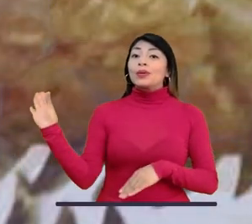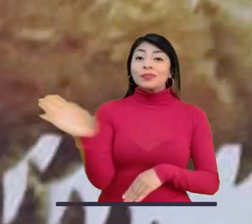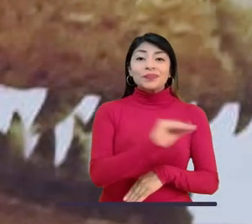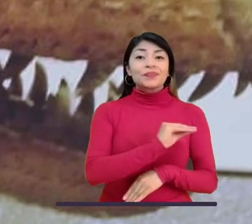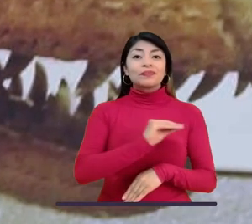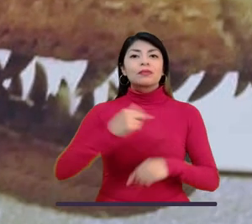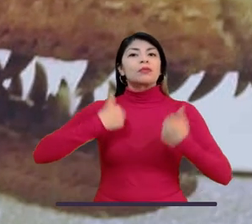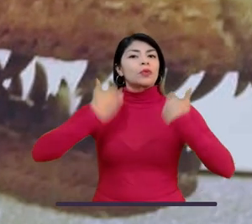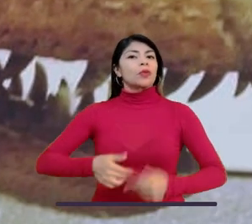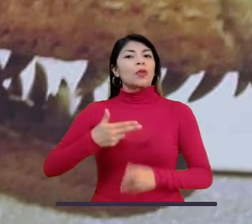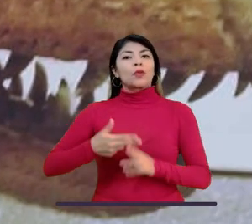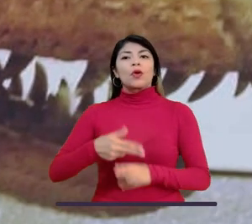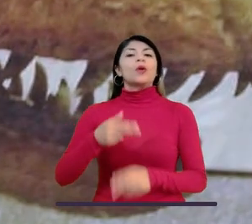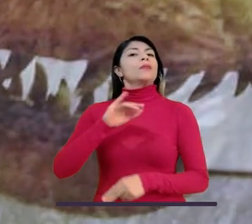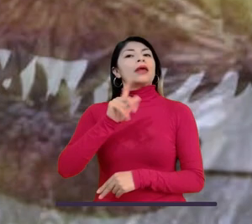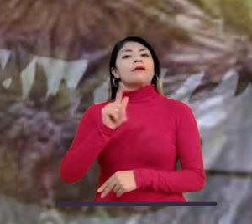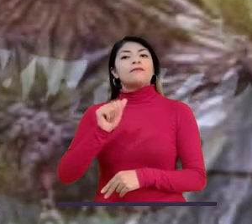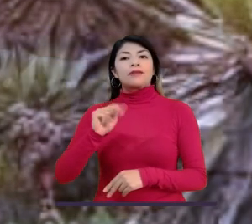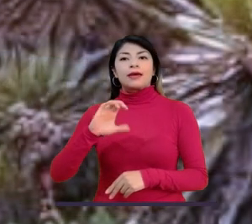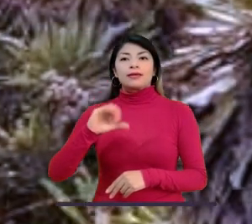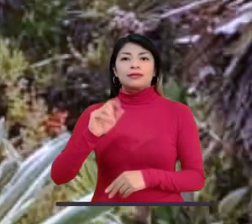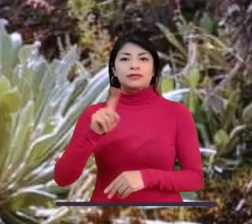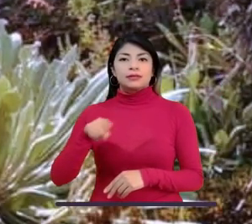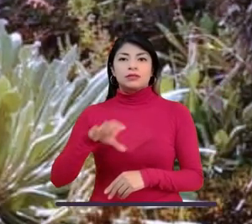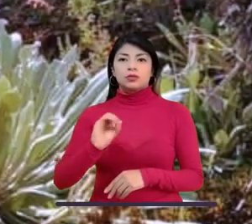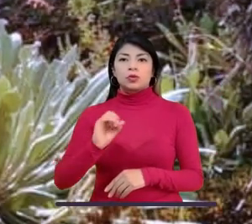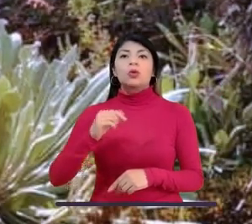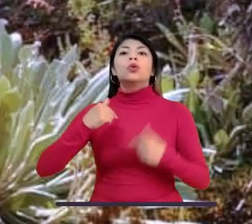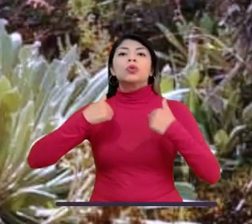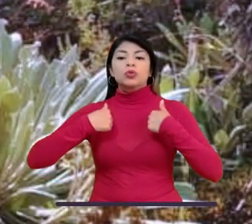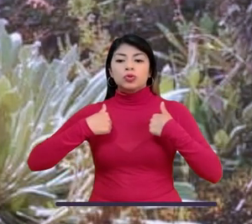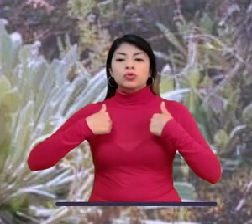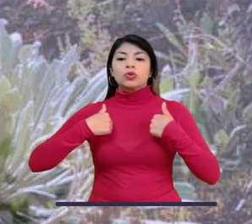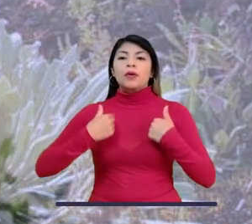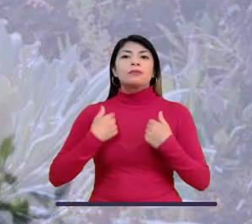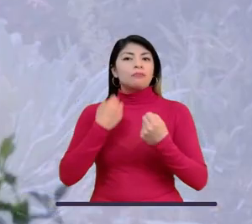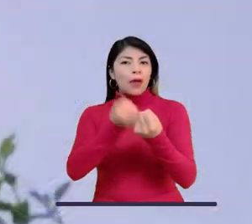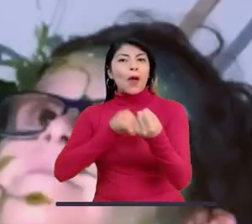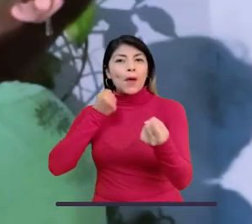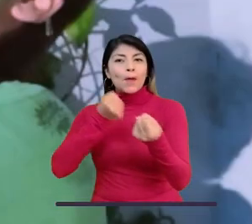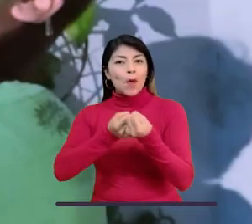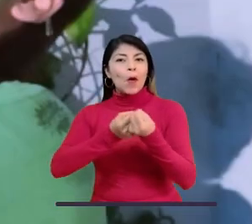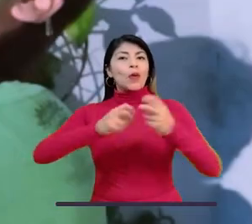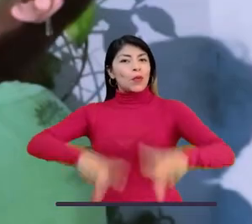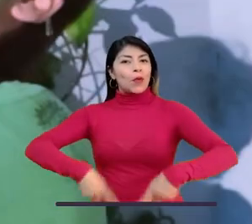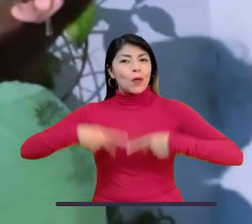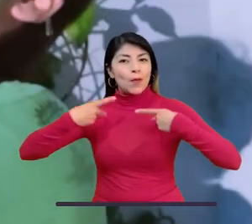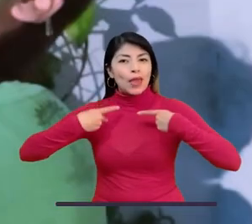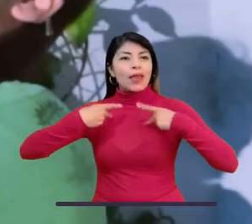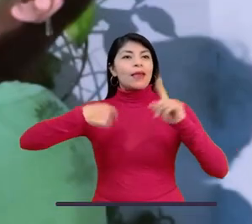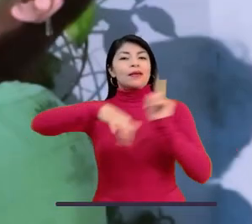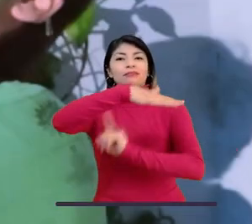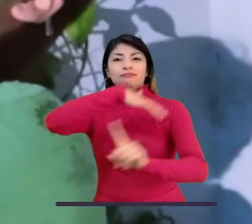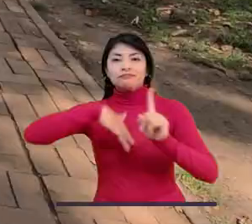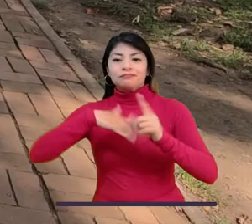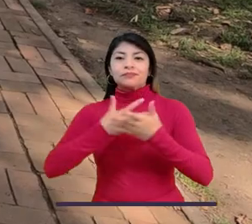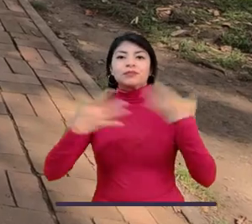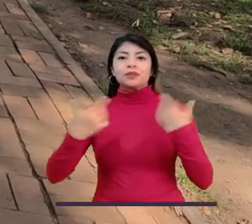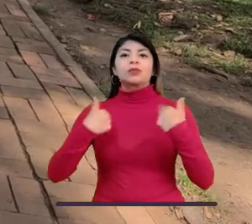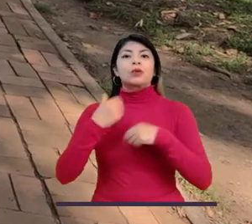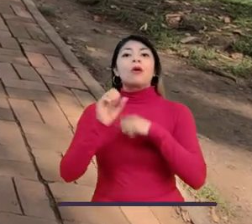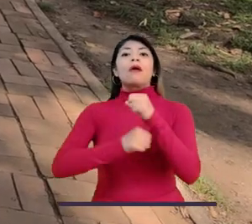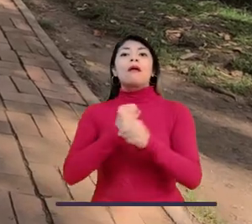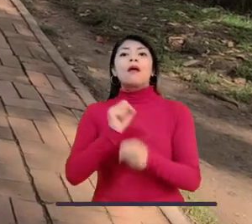Hola a todos y a todas. Mi nombre es Francisco Javier Vera Manzanares. Soy activista climático y en defensa de la vida.